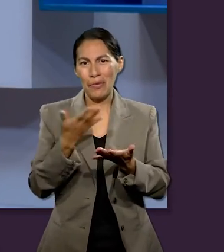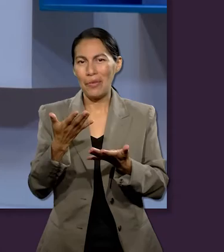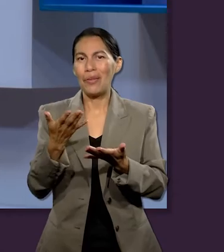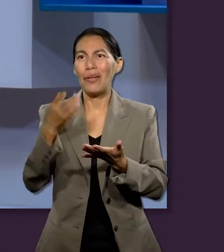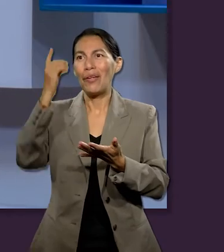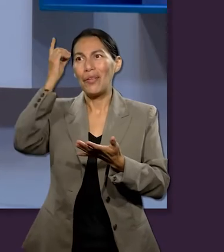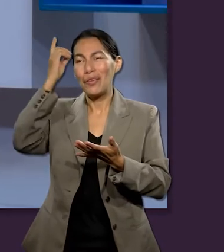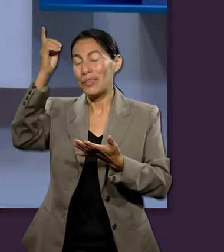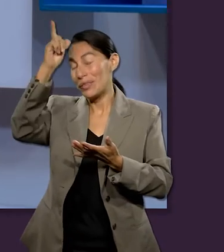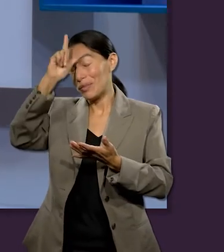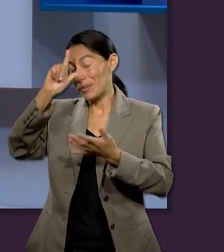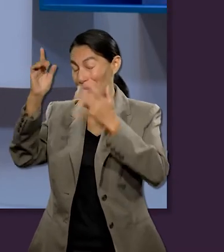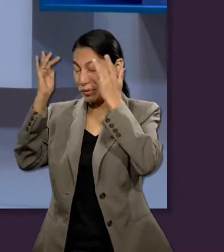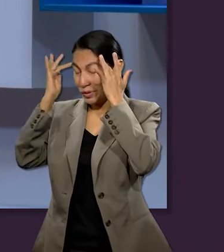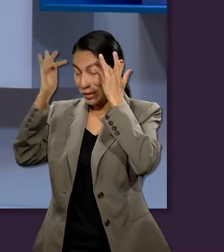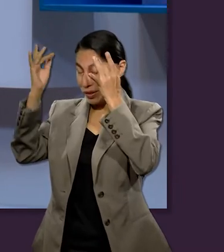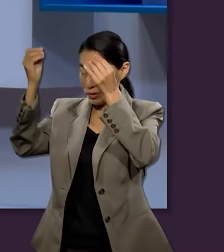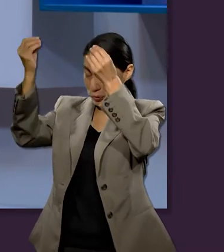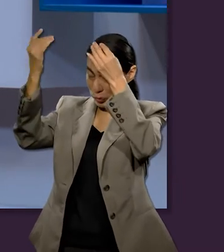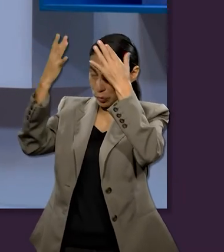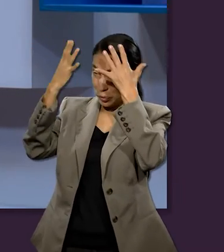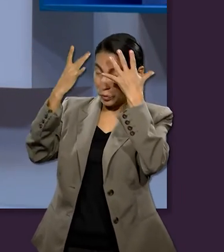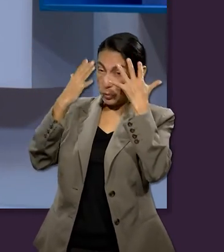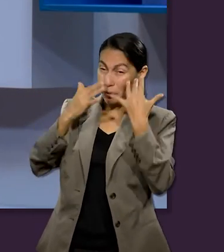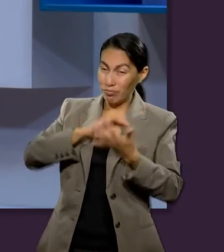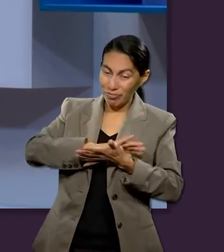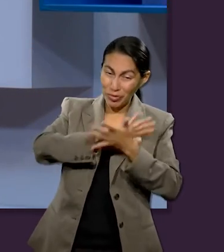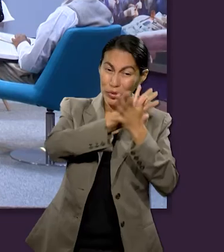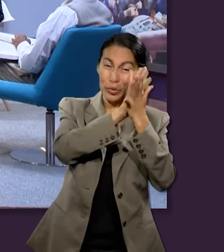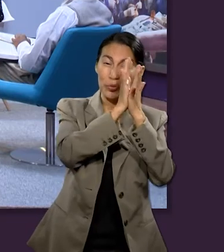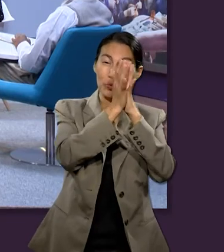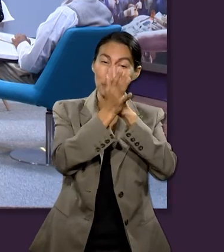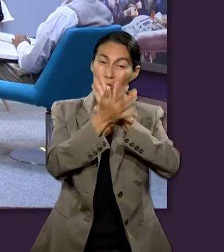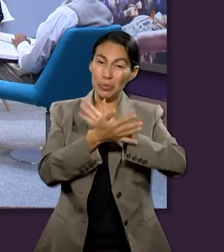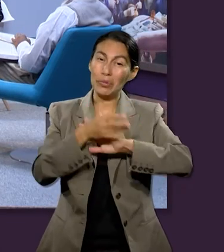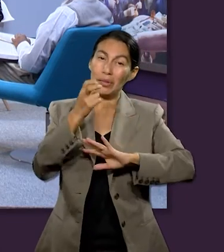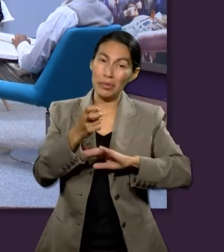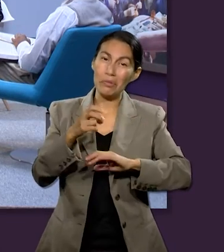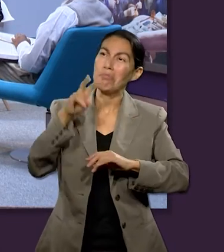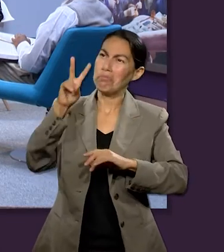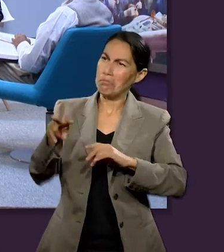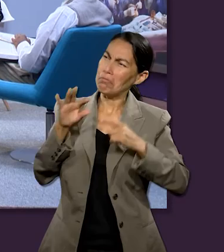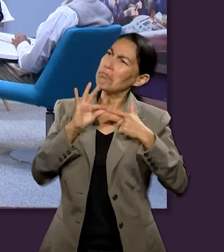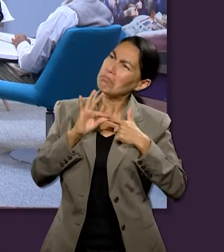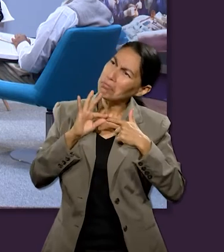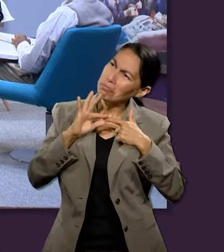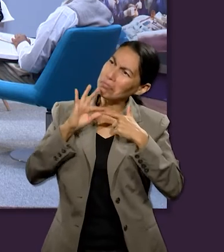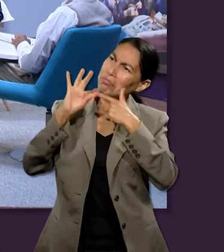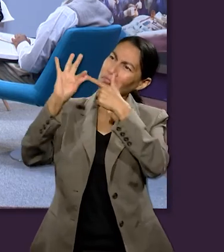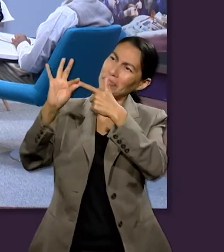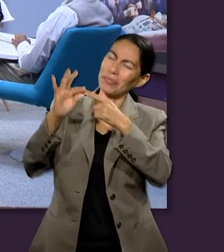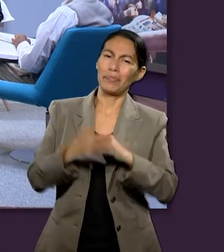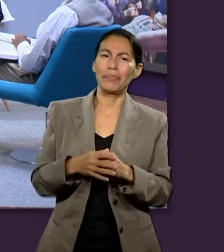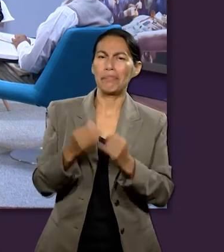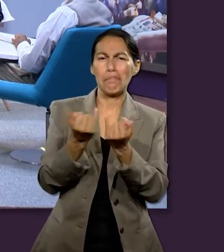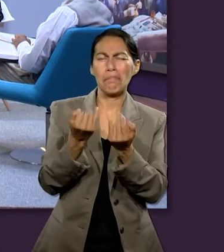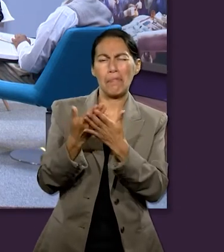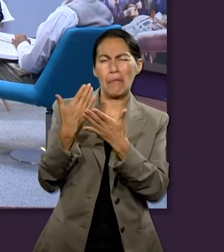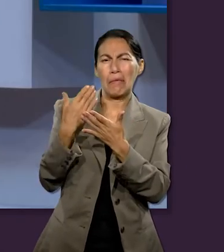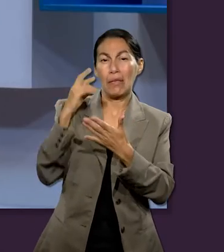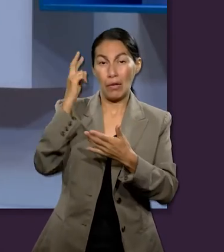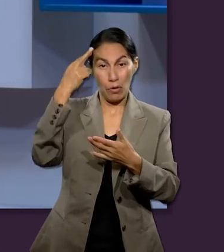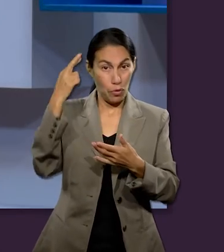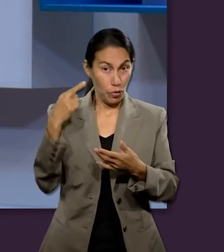importante, esa obra santificadora del Espíritu Santo nos conduce hacia la verdad